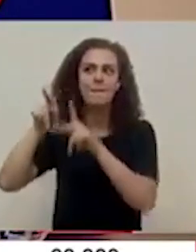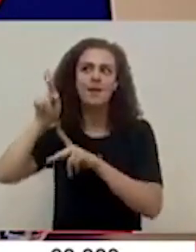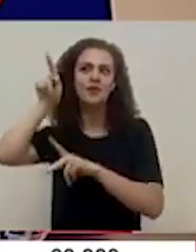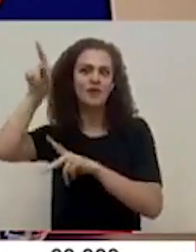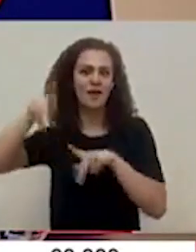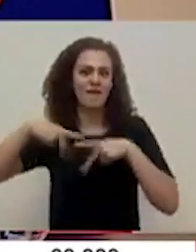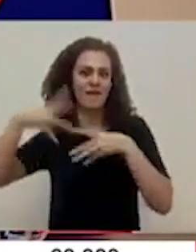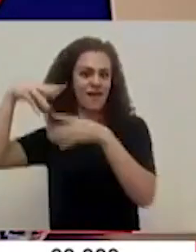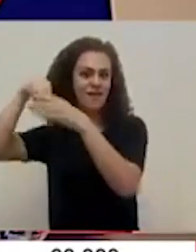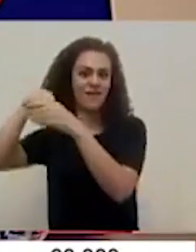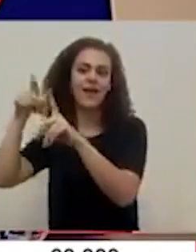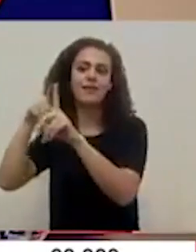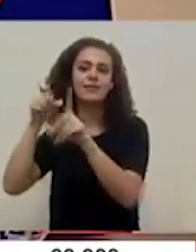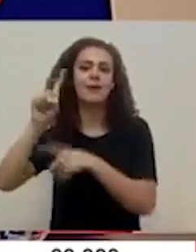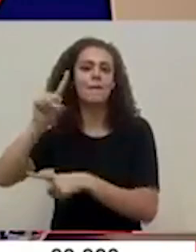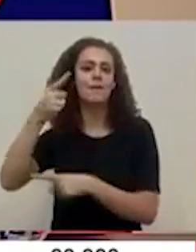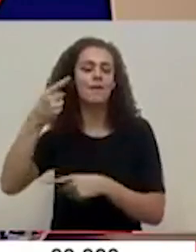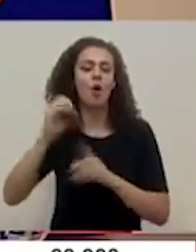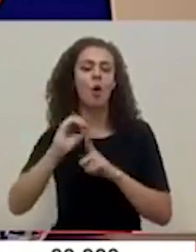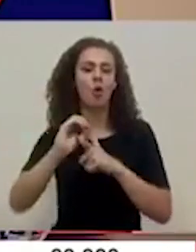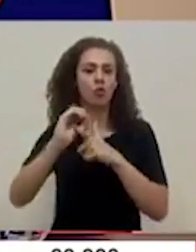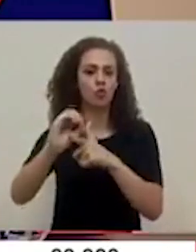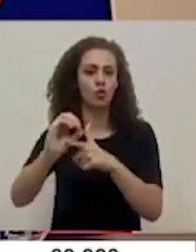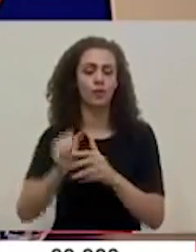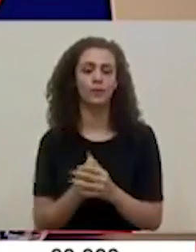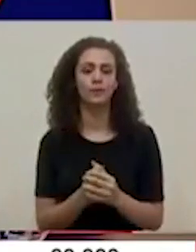o ciudadanos desde el primero de octubre.